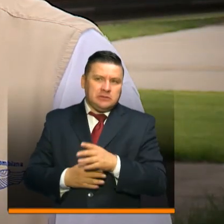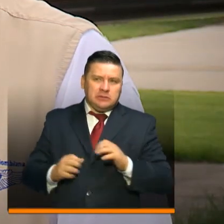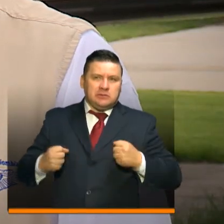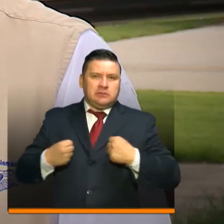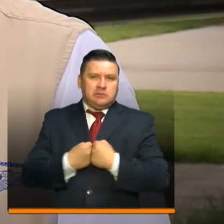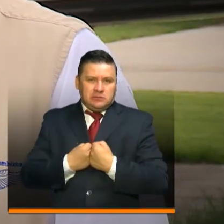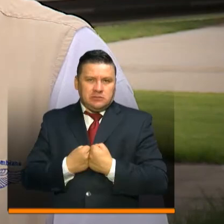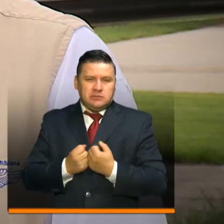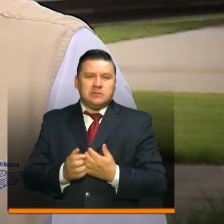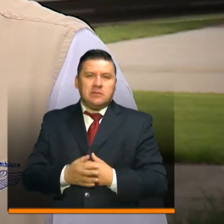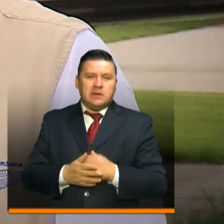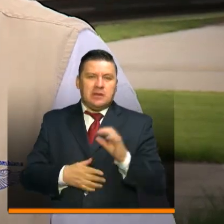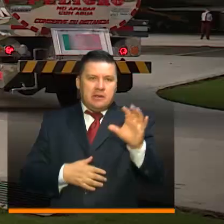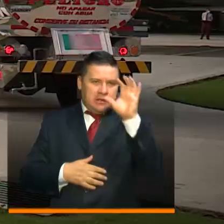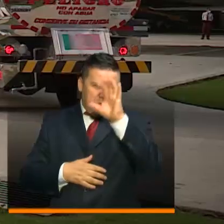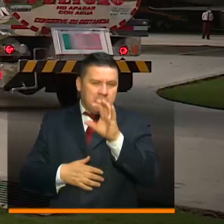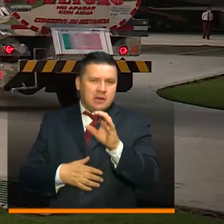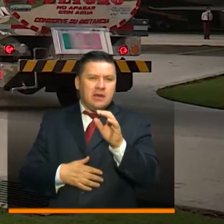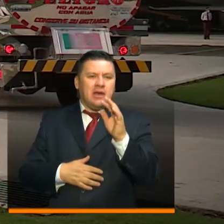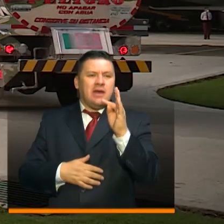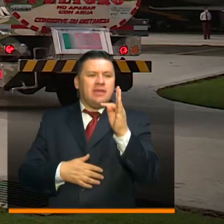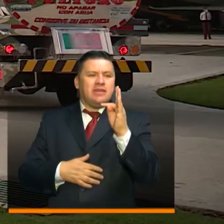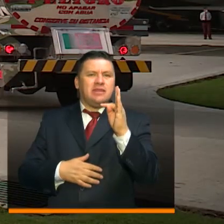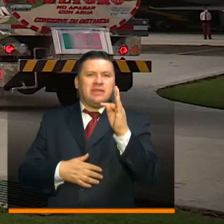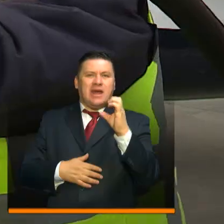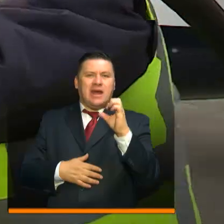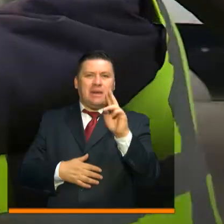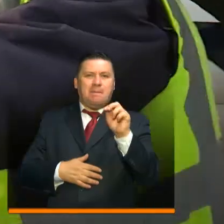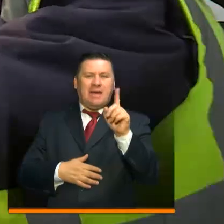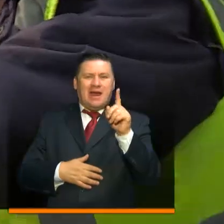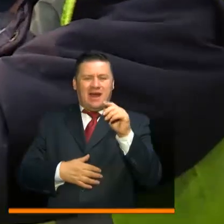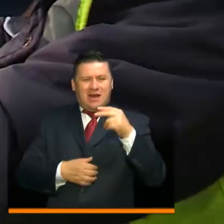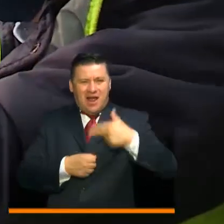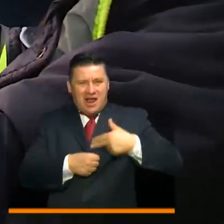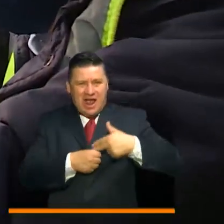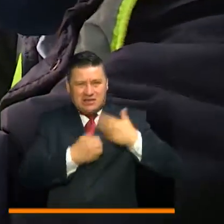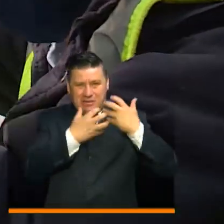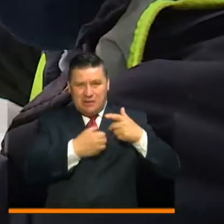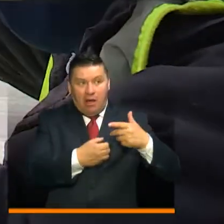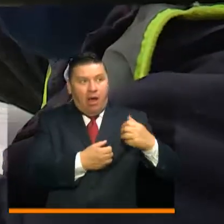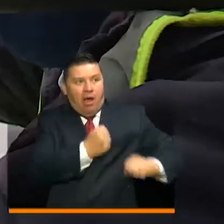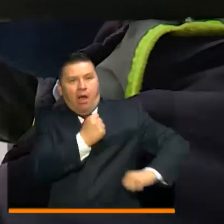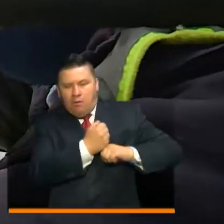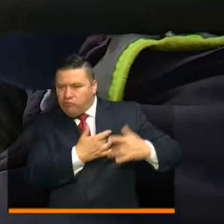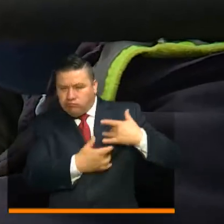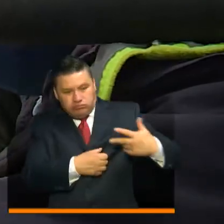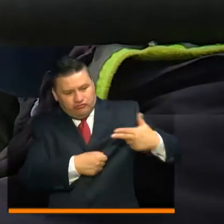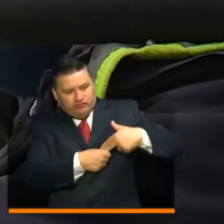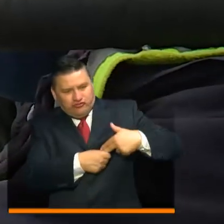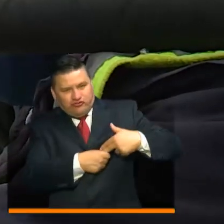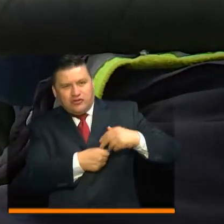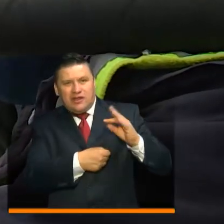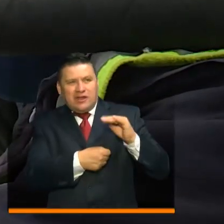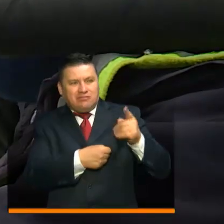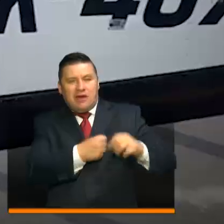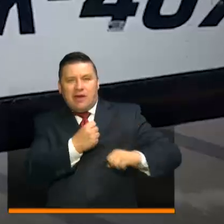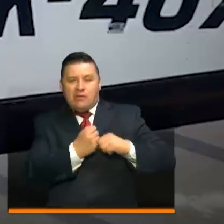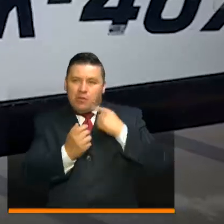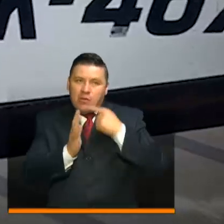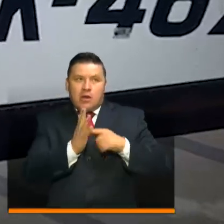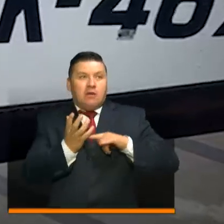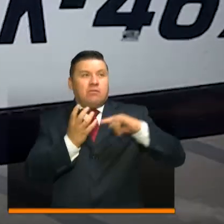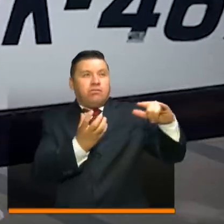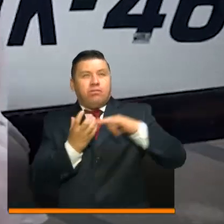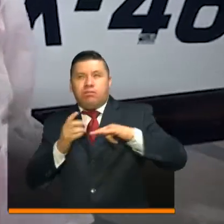aliado país, que es Terpel, que nos ayuda con este combustible para poder movilizarnos y traer estas muestras de todo el país. Gracias